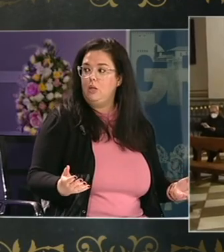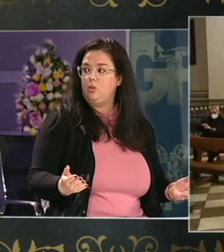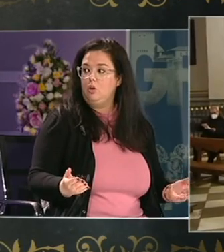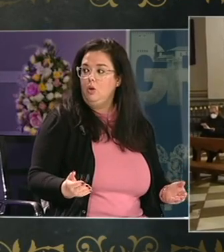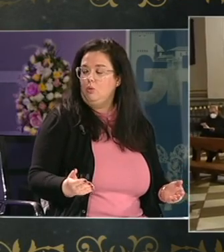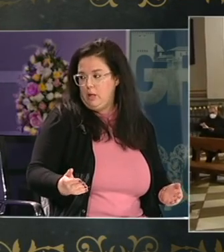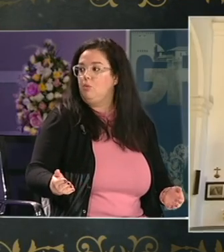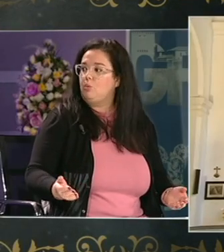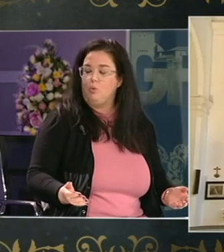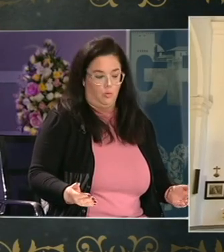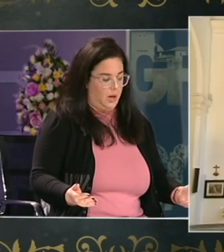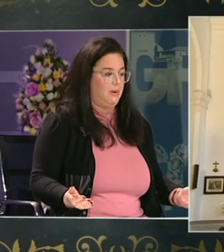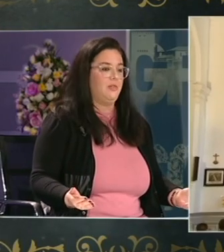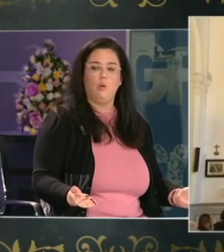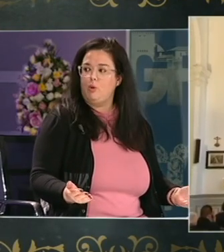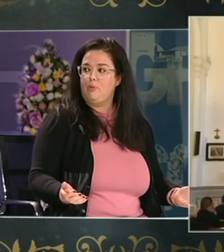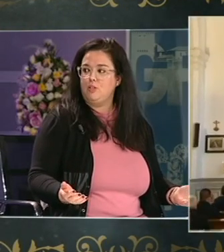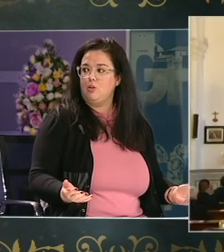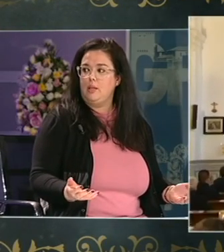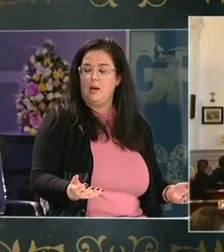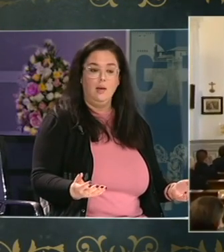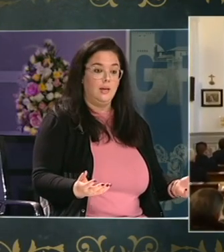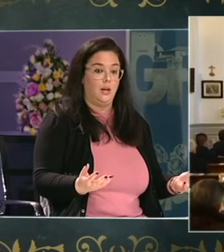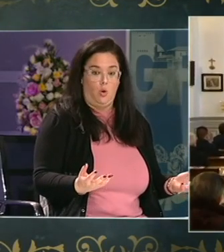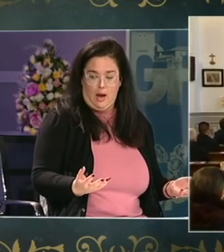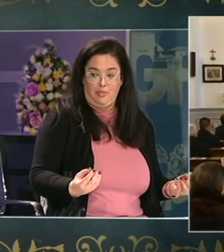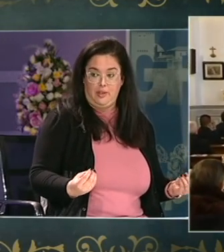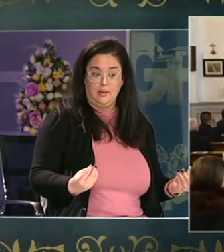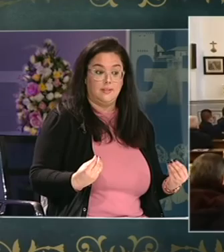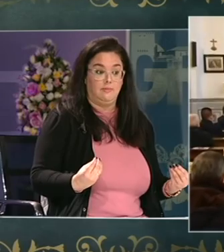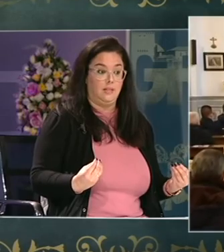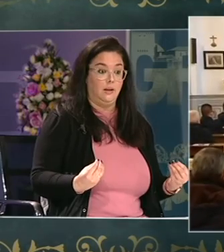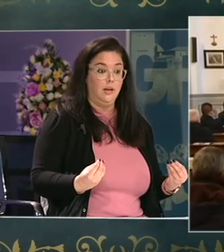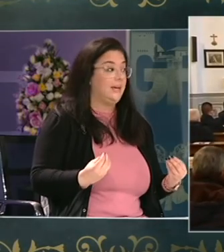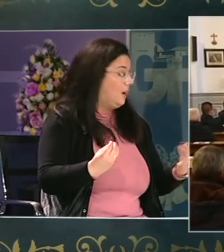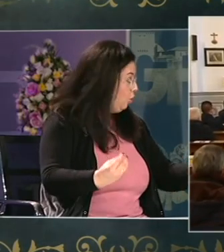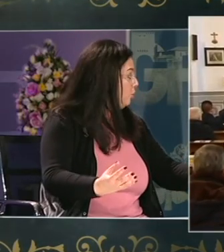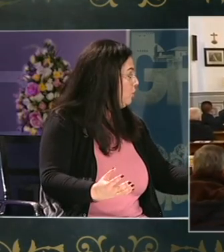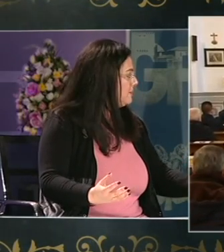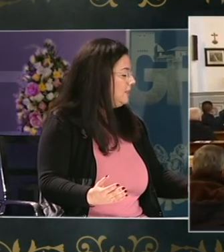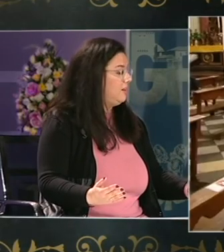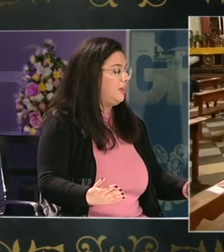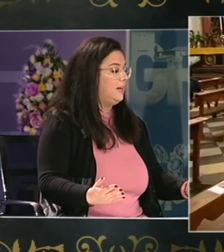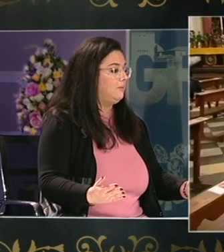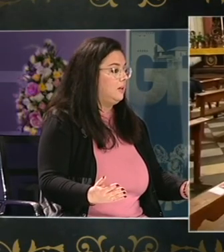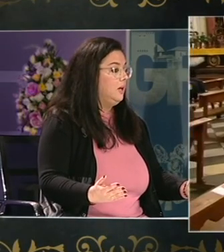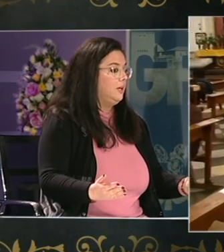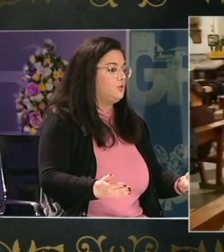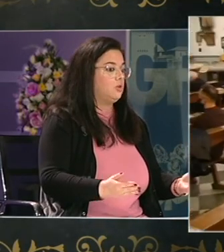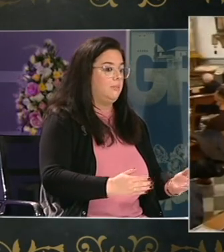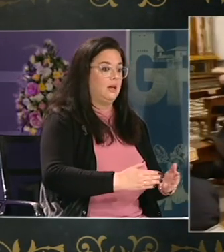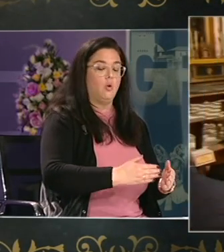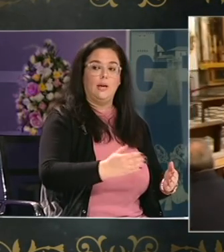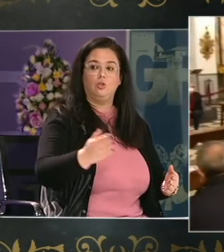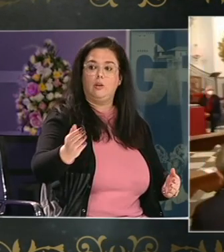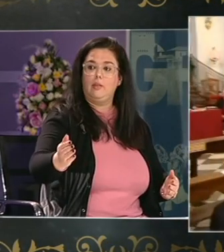desenvuelto con una experiencia y con una profesionalidad que nos hace sentir que algo bueno va a salir hacia adelante y